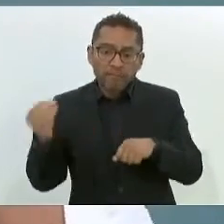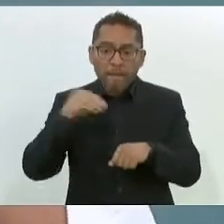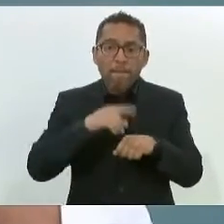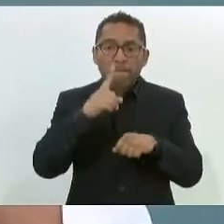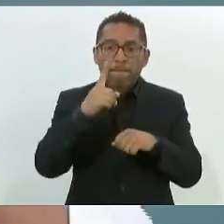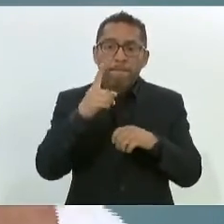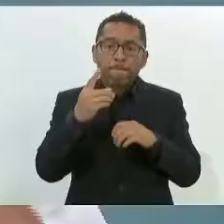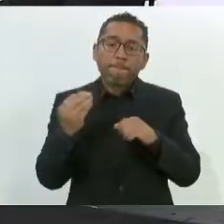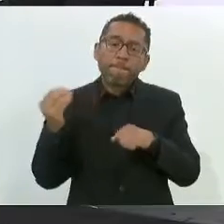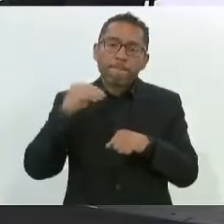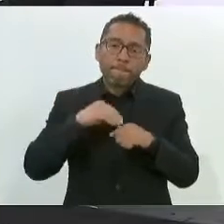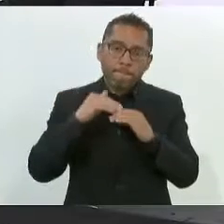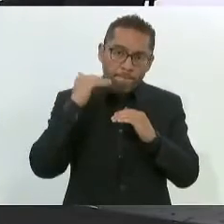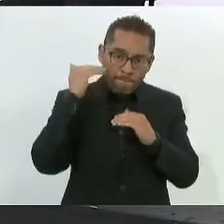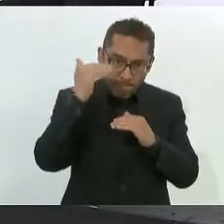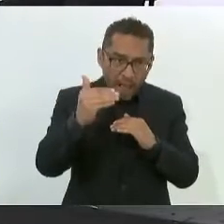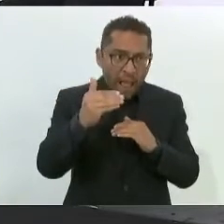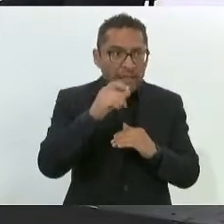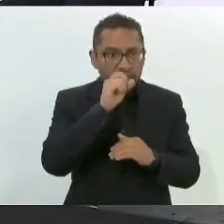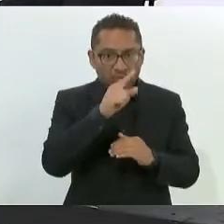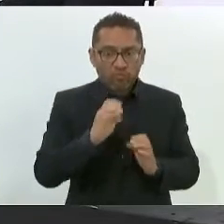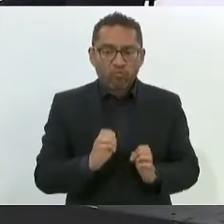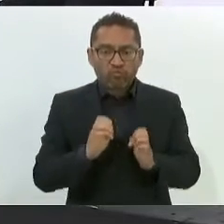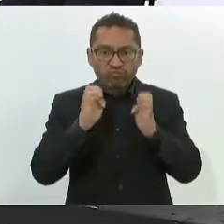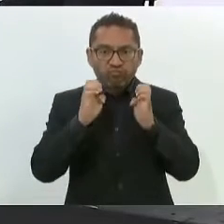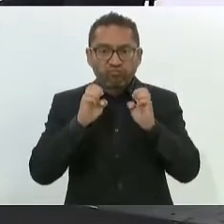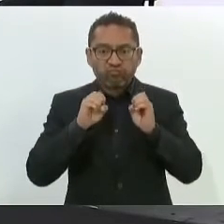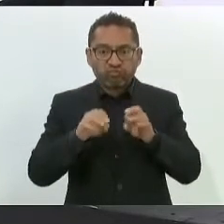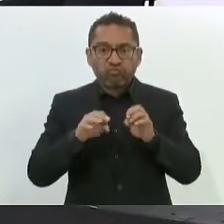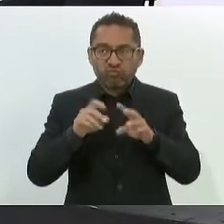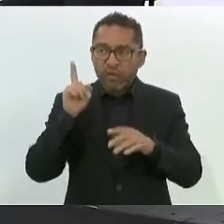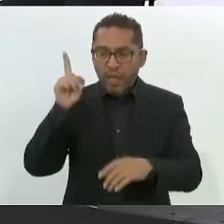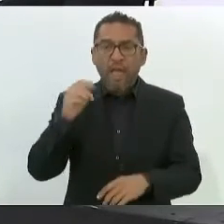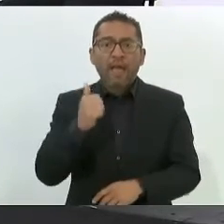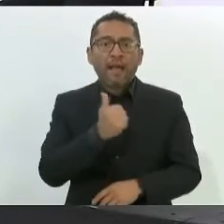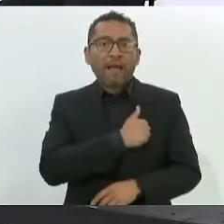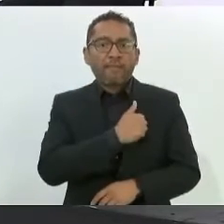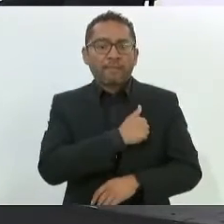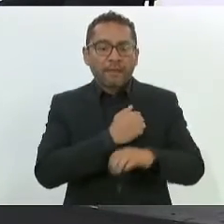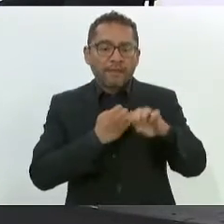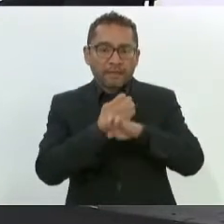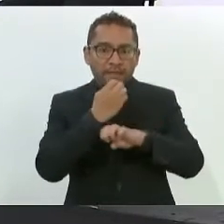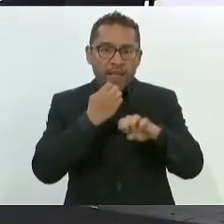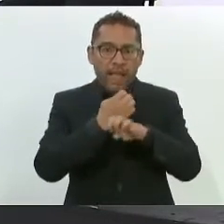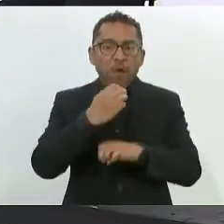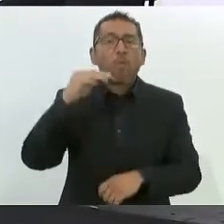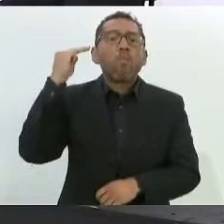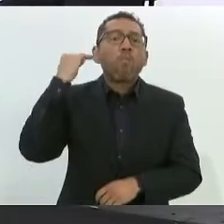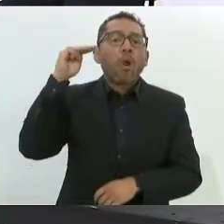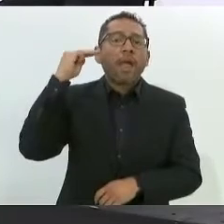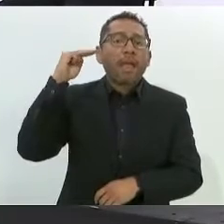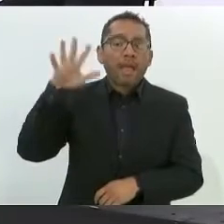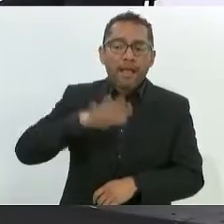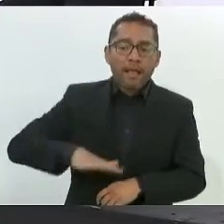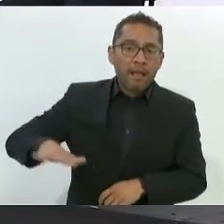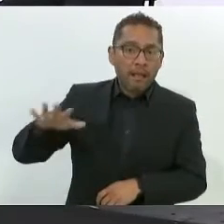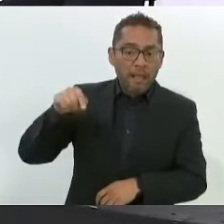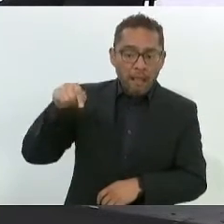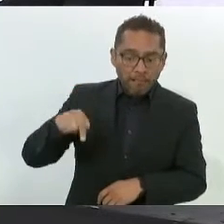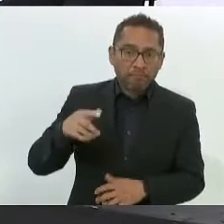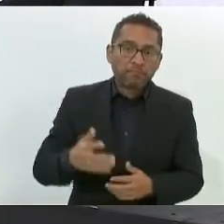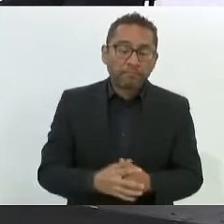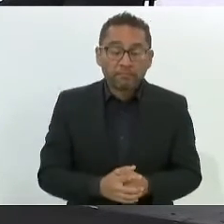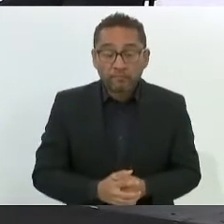más, cuartel general, en la capital del estado, en Morelia, Michoacán. Y con esto poder